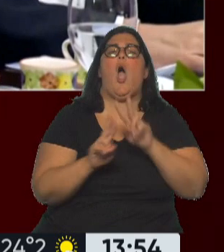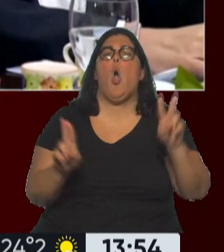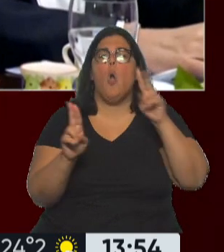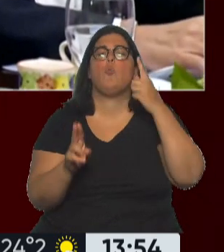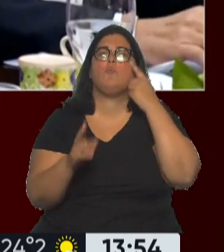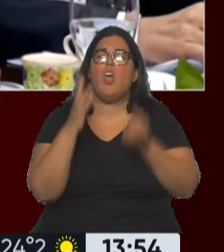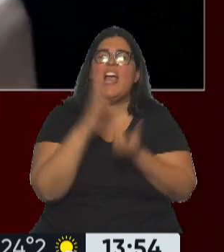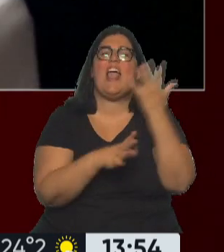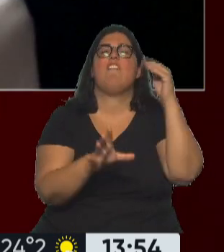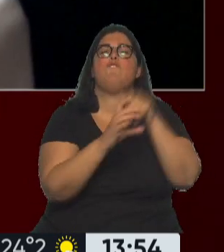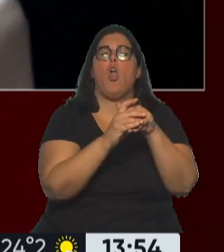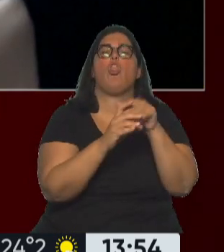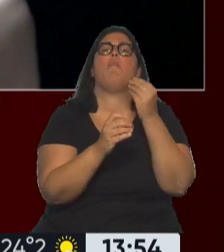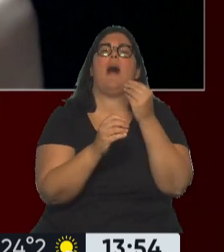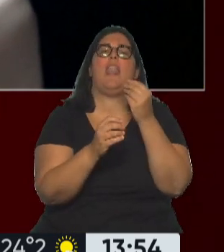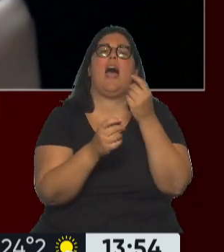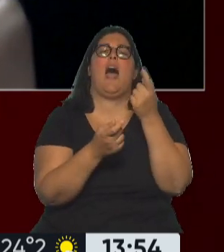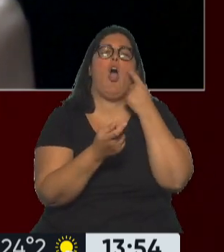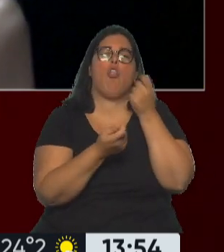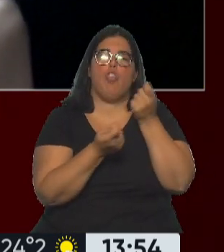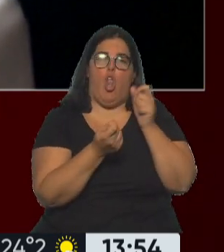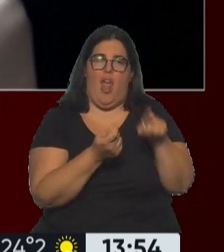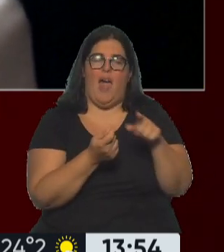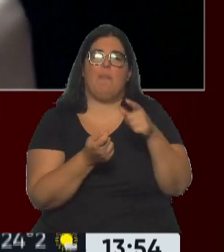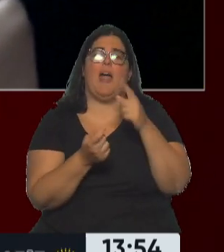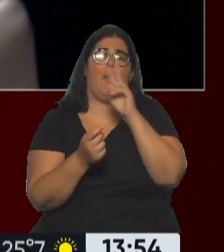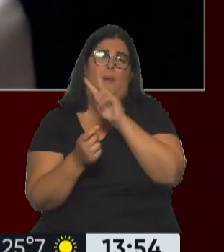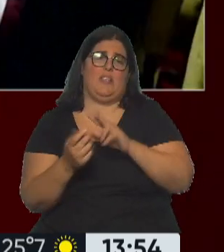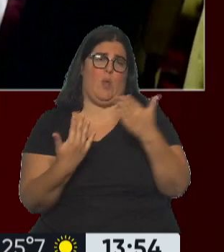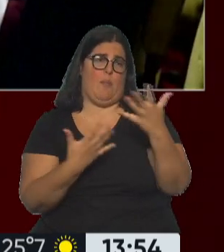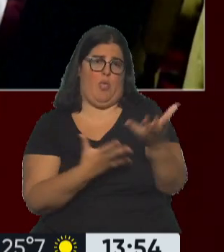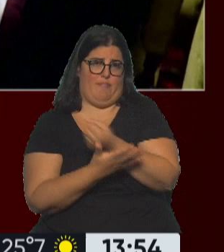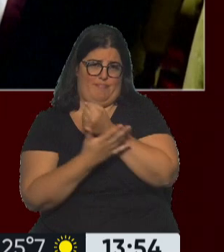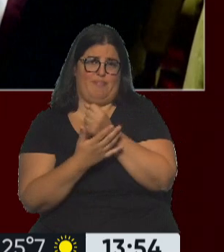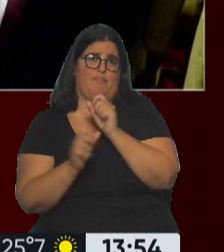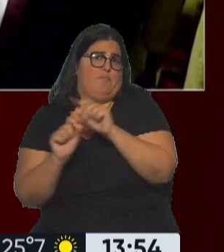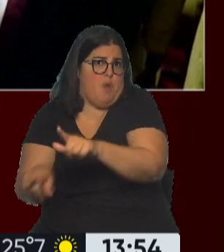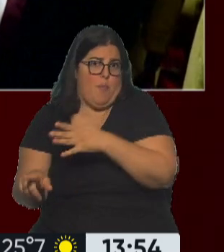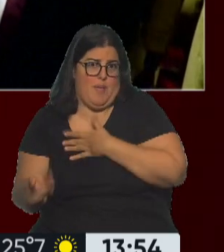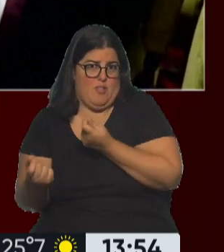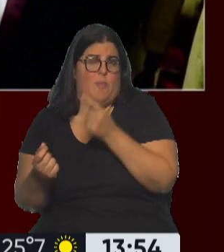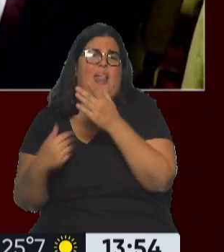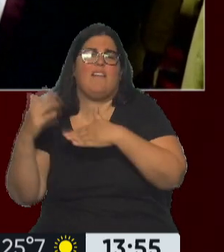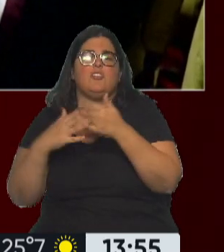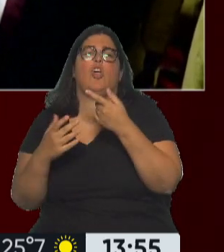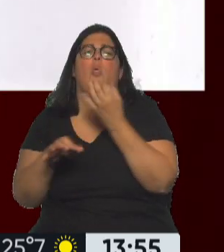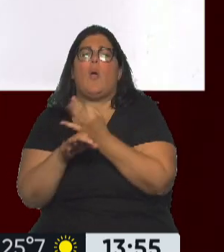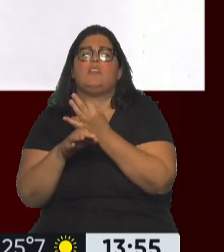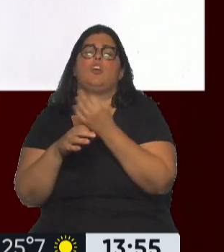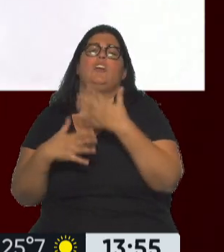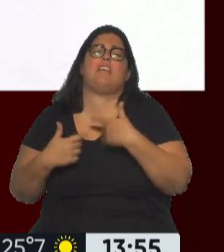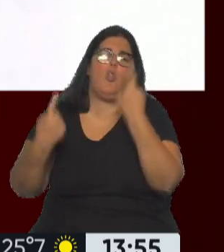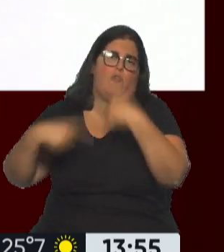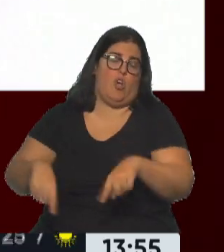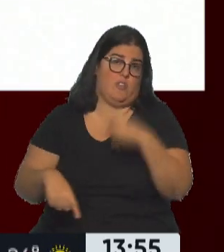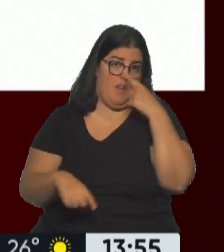permitiría que ese dinero pudiera ser utilizado finalmente por Venezuela, a quien le pertenece, para inversiones en infraestructura, salud, educación, etc. Eso